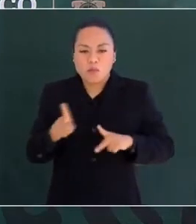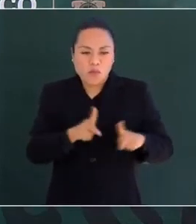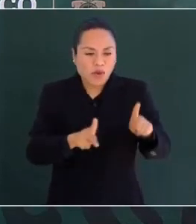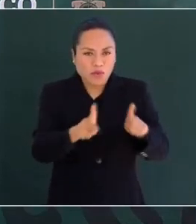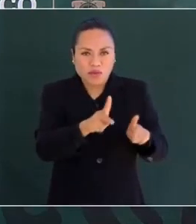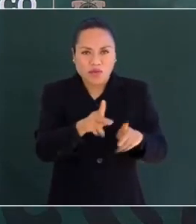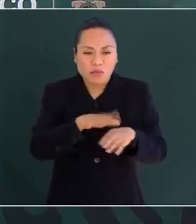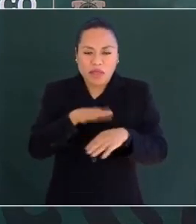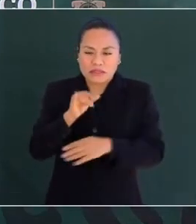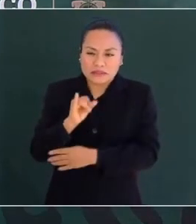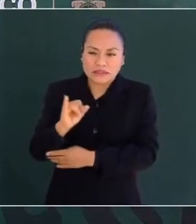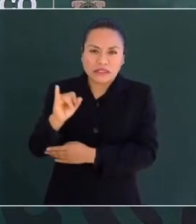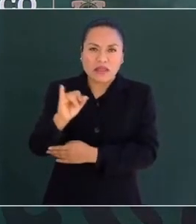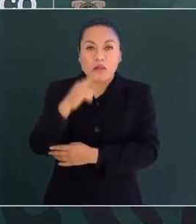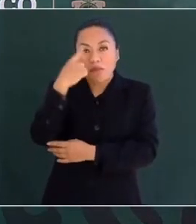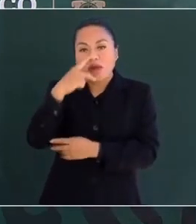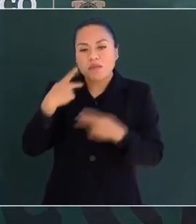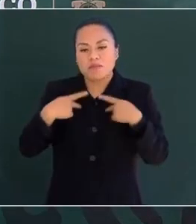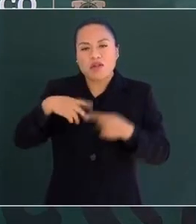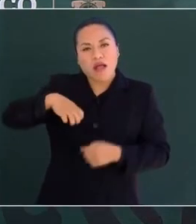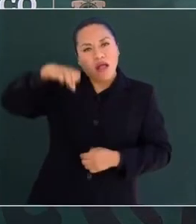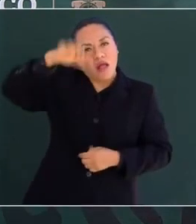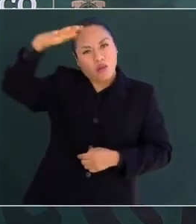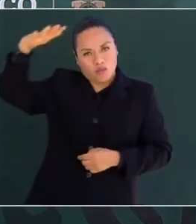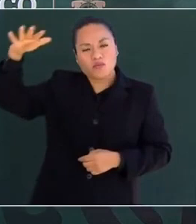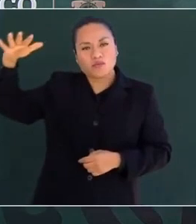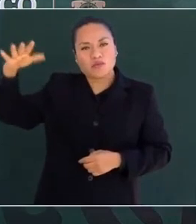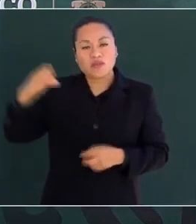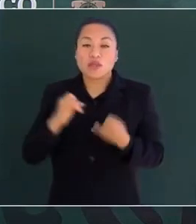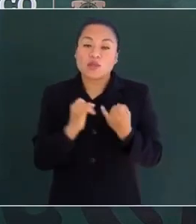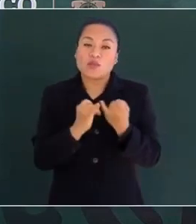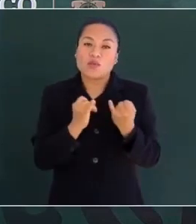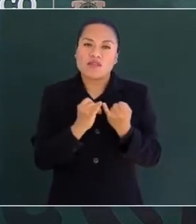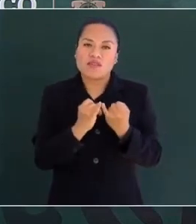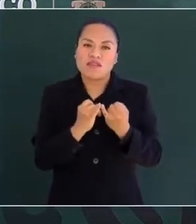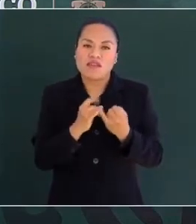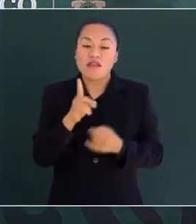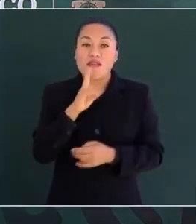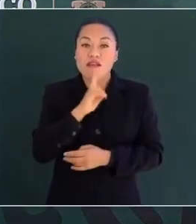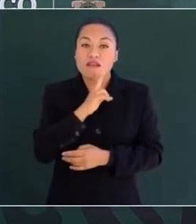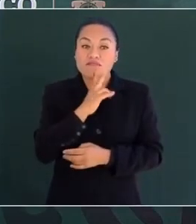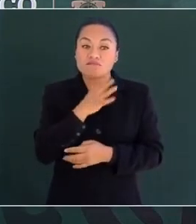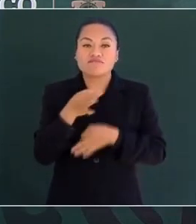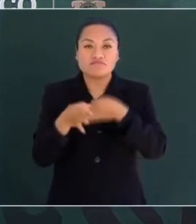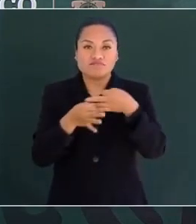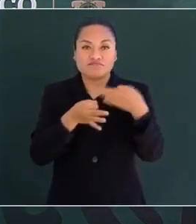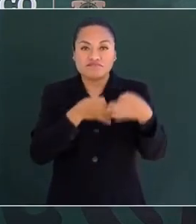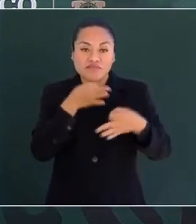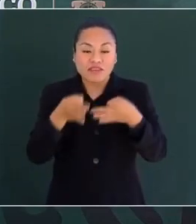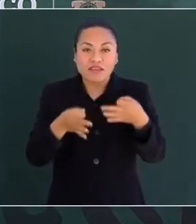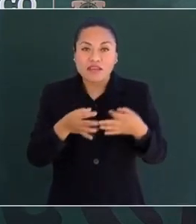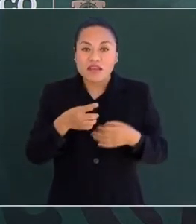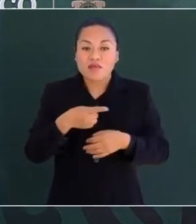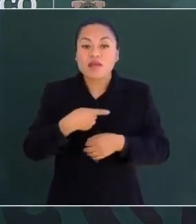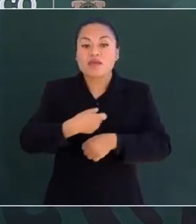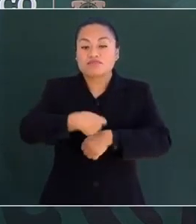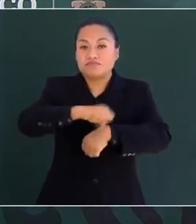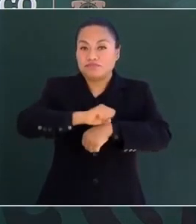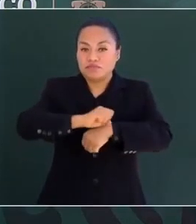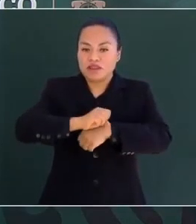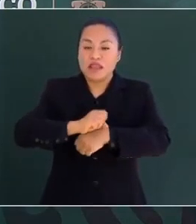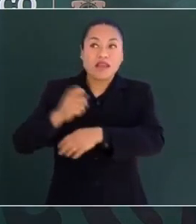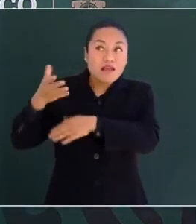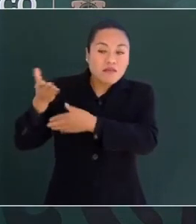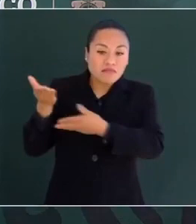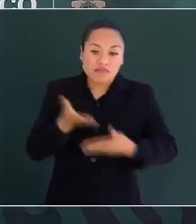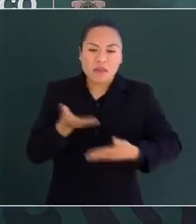poder aplicar la vacuna a adultos mayores. Así también la noticia de que en el transcurso de esta misma semana llegarán